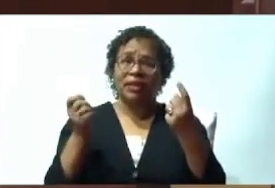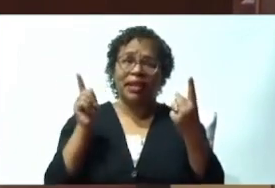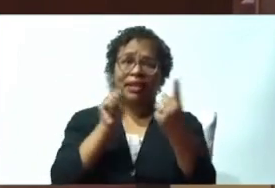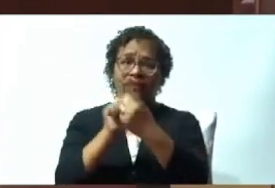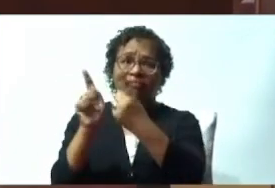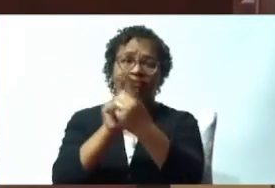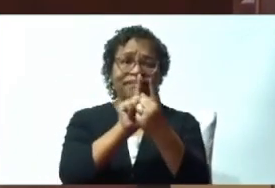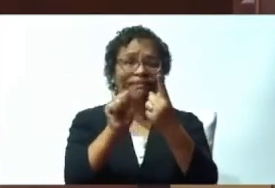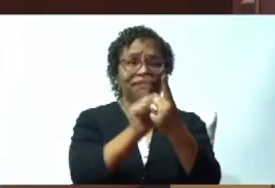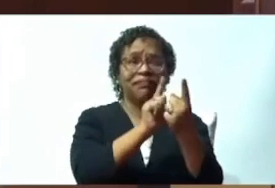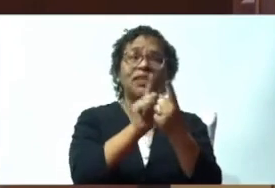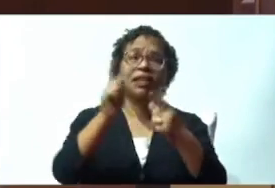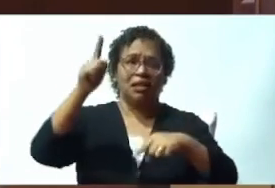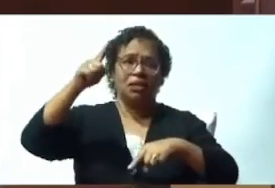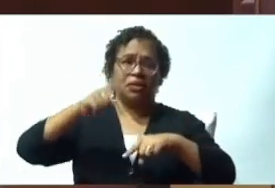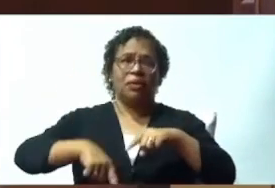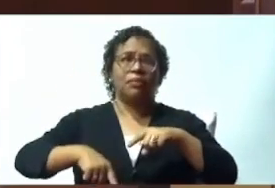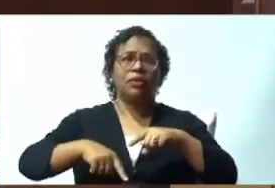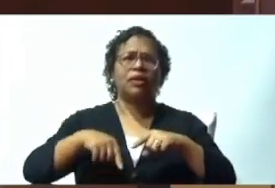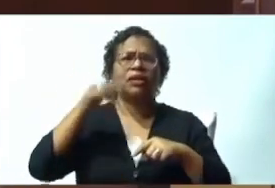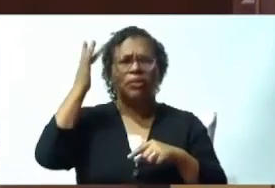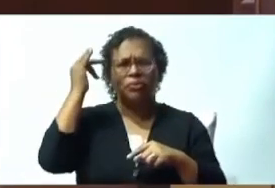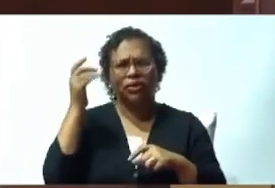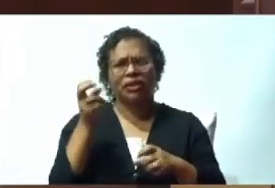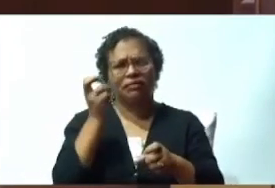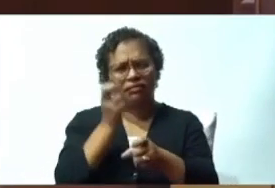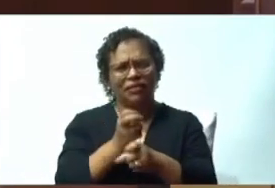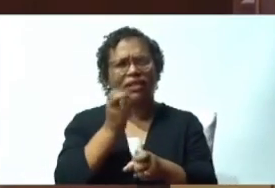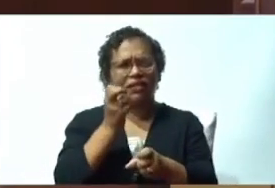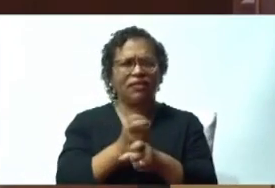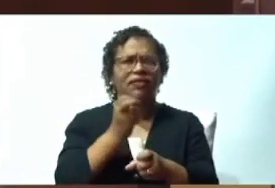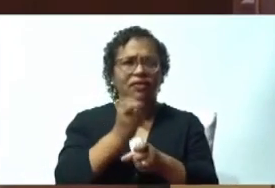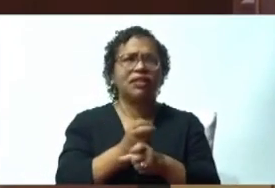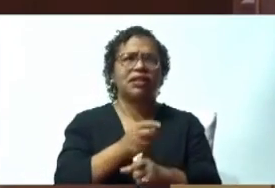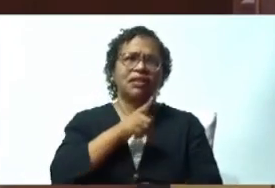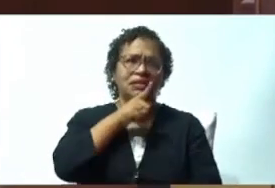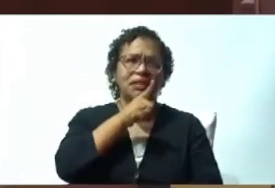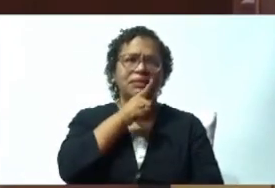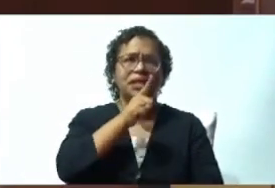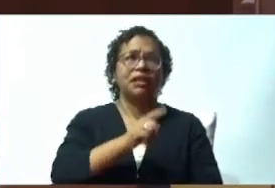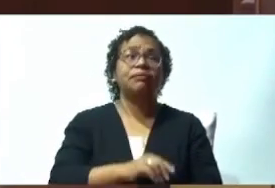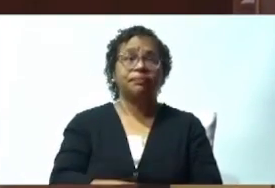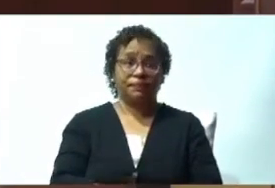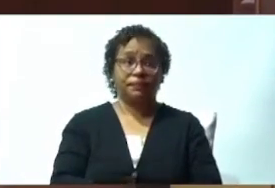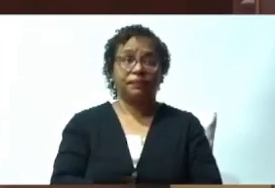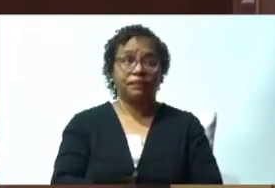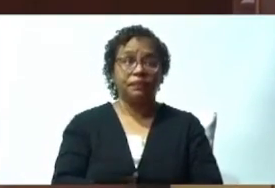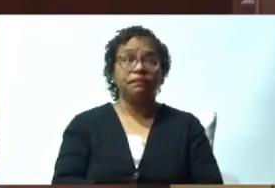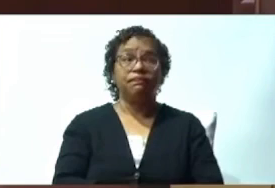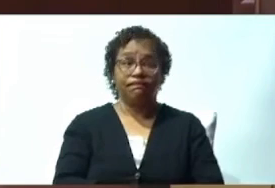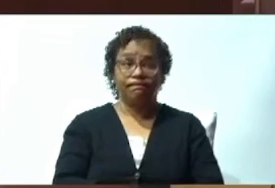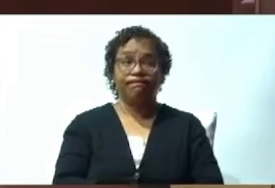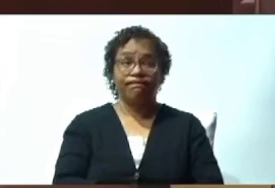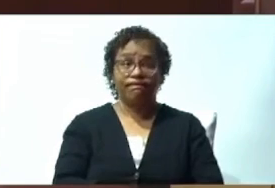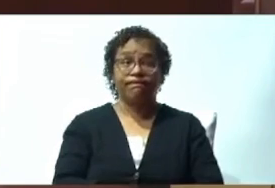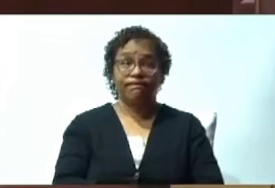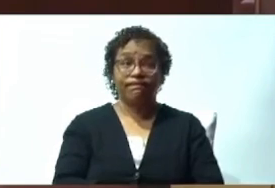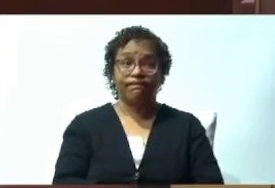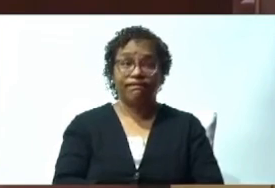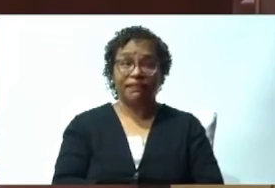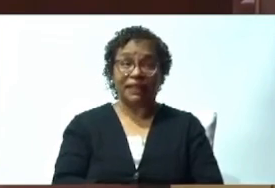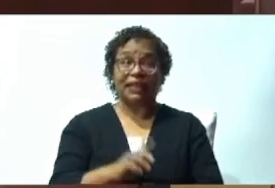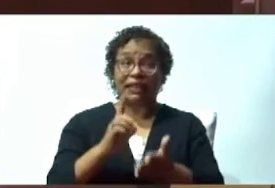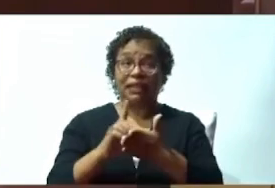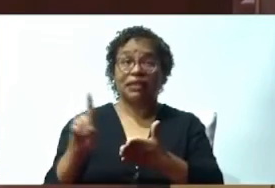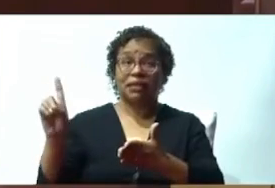no han podido por la difícil circunstancia que hemos estado viviendo de el pasado martes